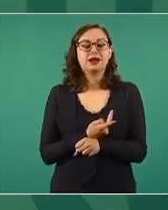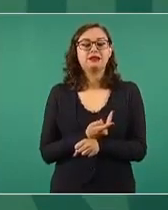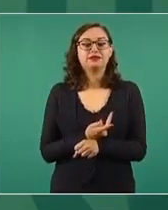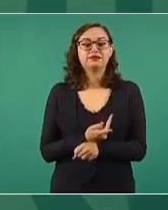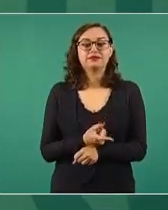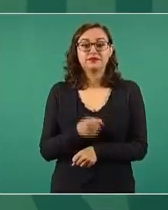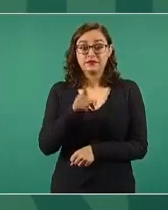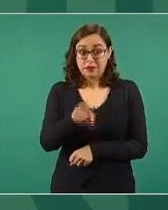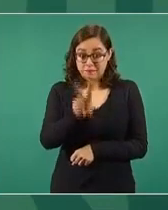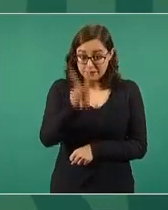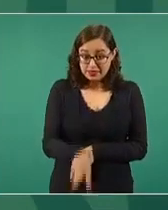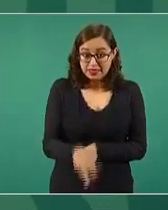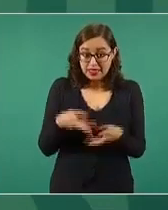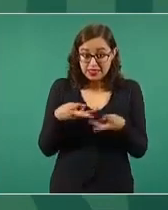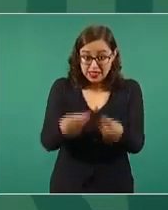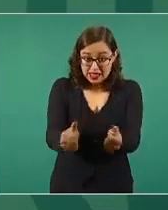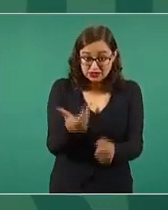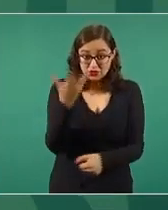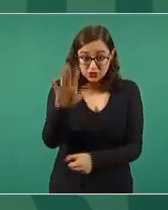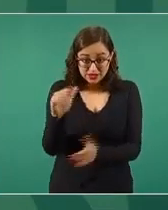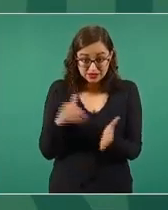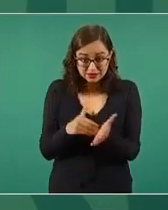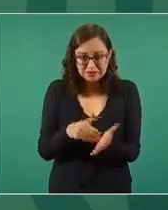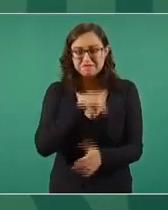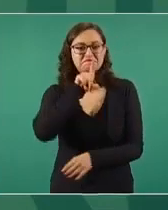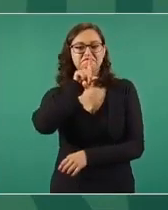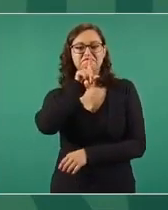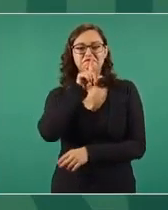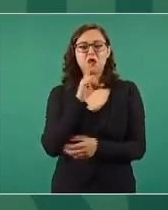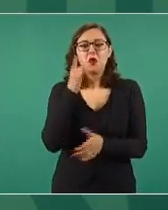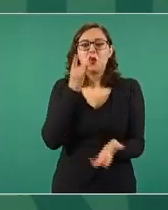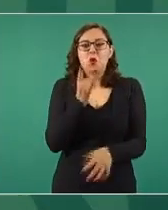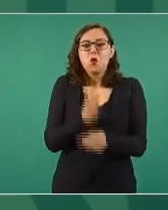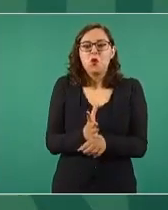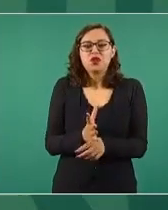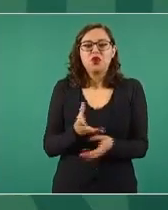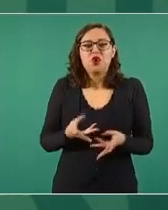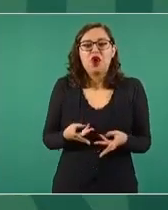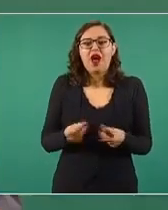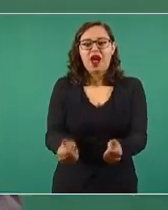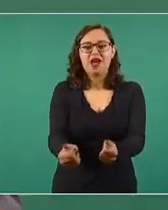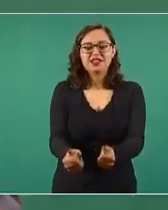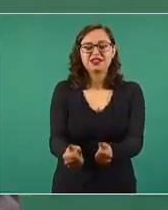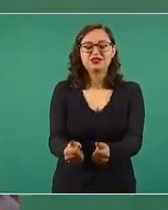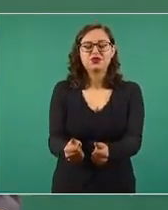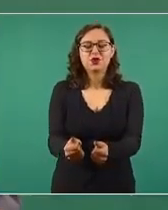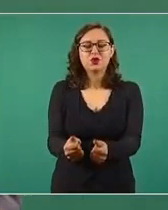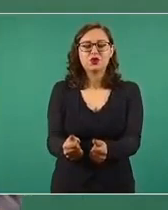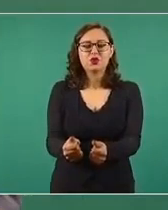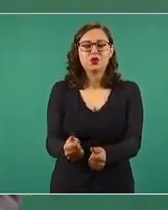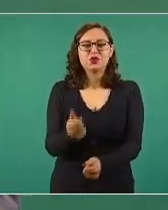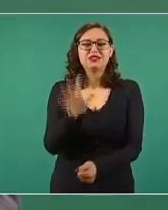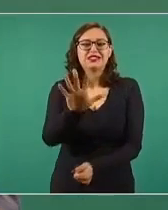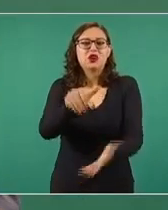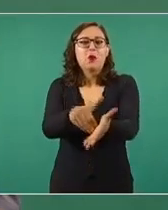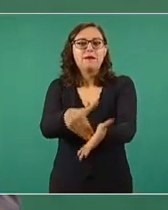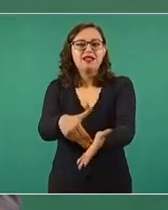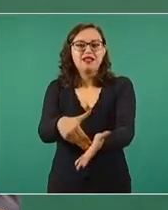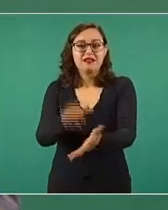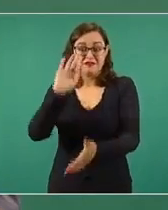Ellos no aportaban nada y se quedaban con la concesión para cobrar por el paso.